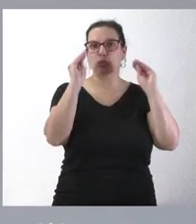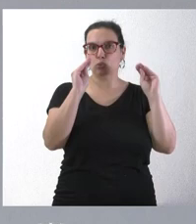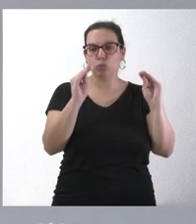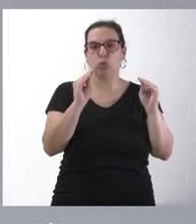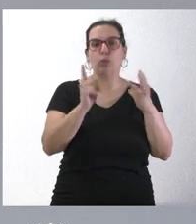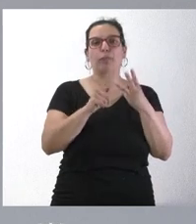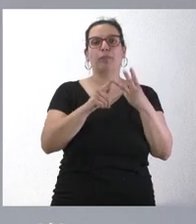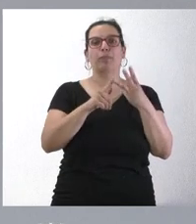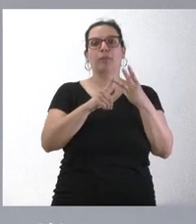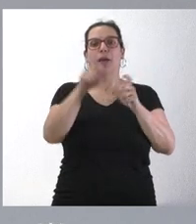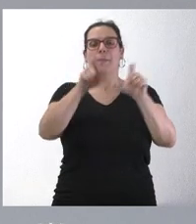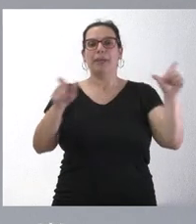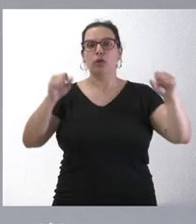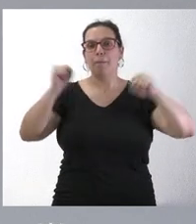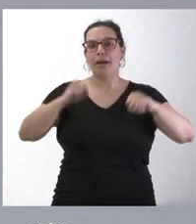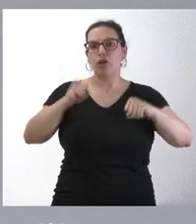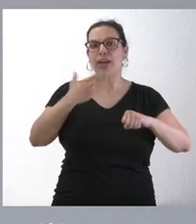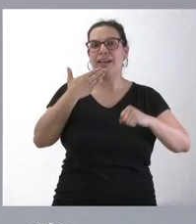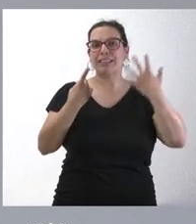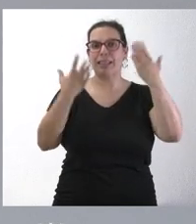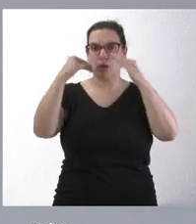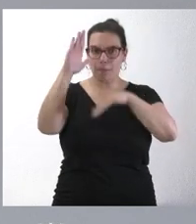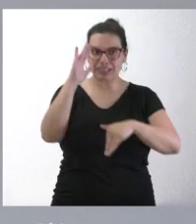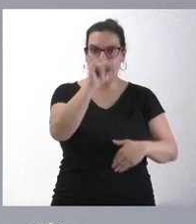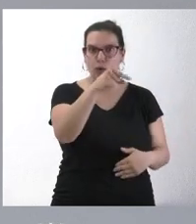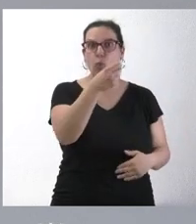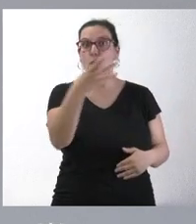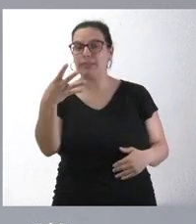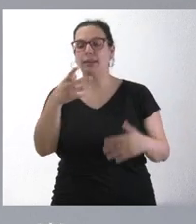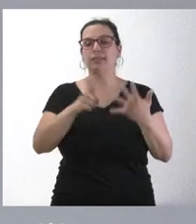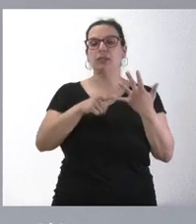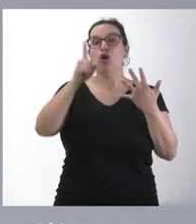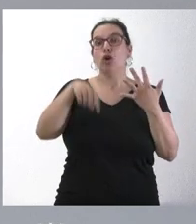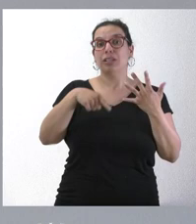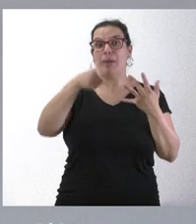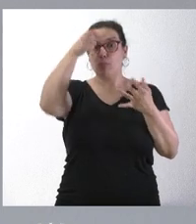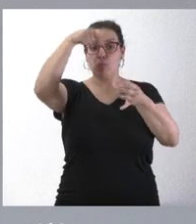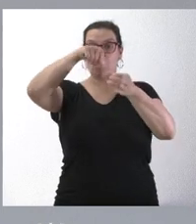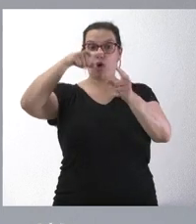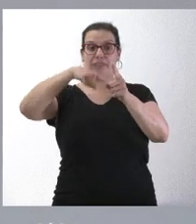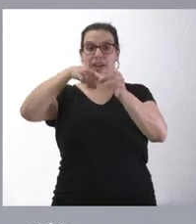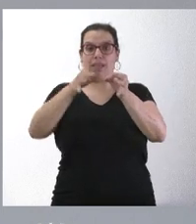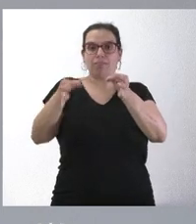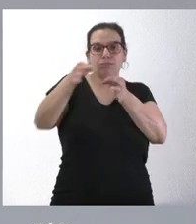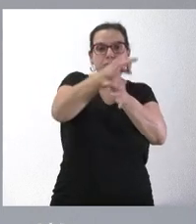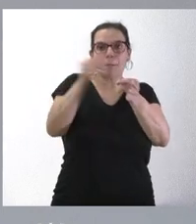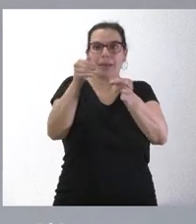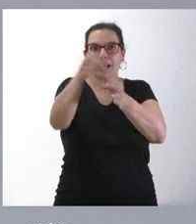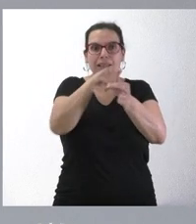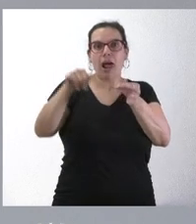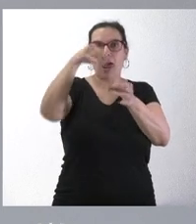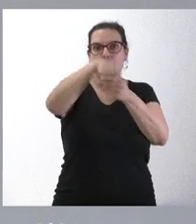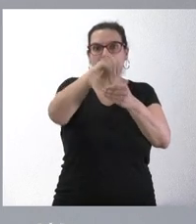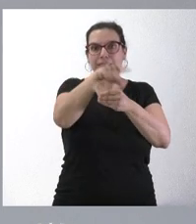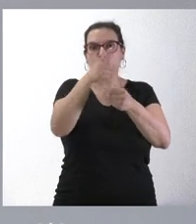las personas mayores de 65 años con las que cuentan, o las pedanías o entidades locales menores con las que cuenta